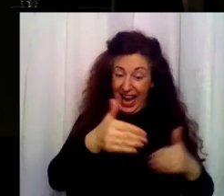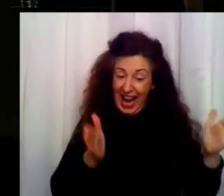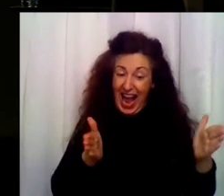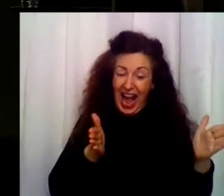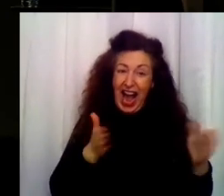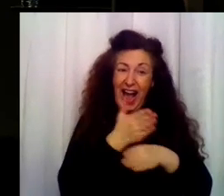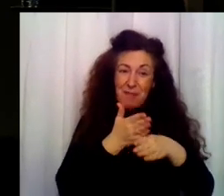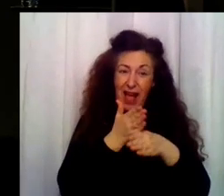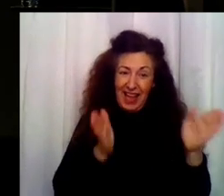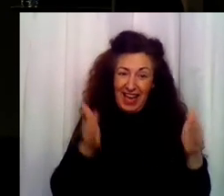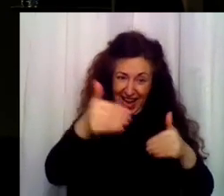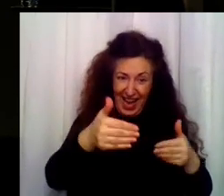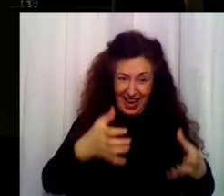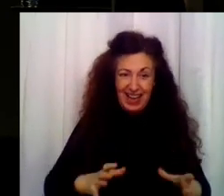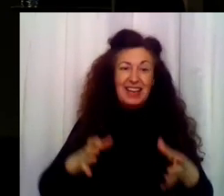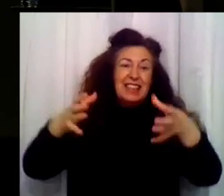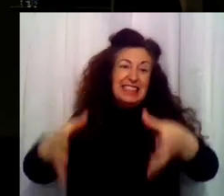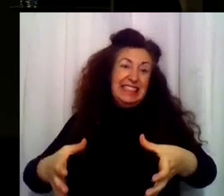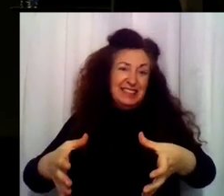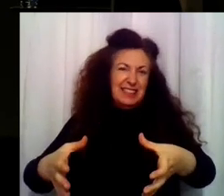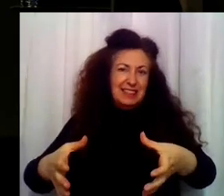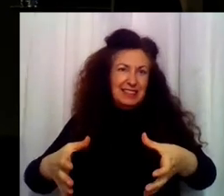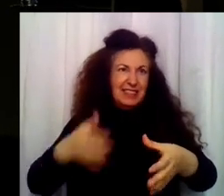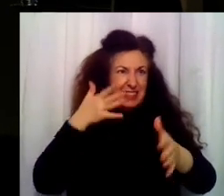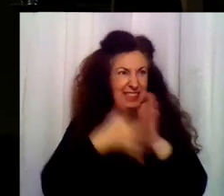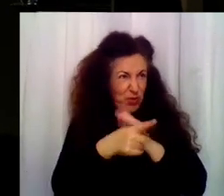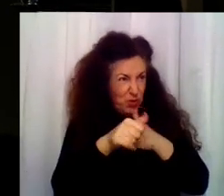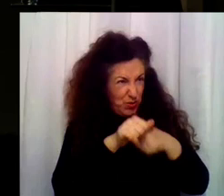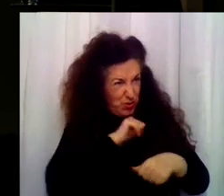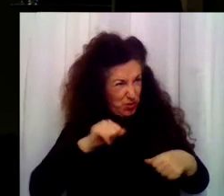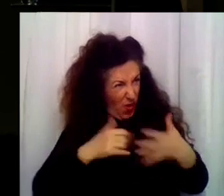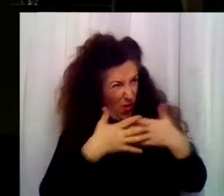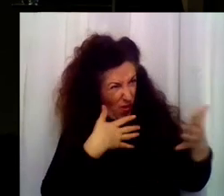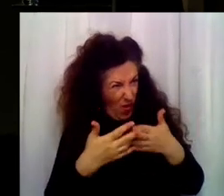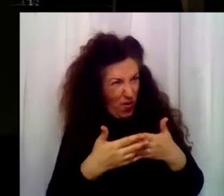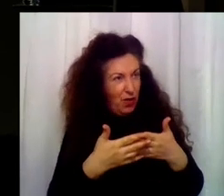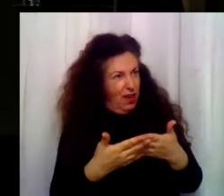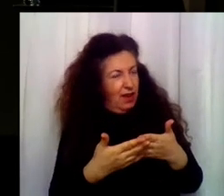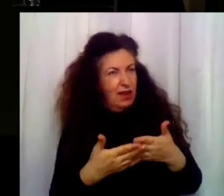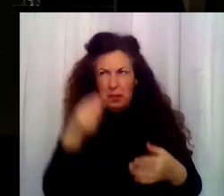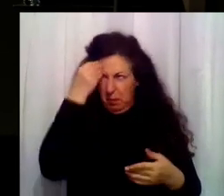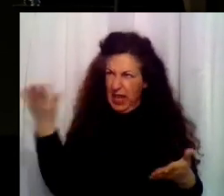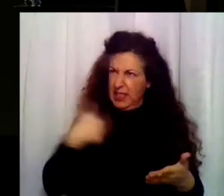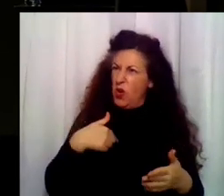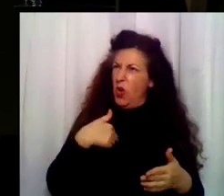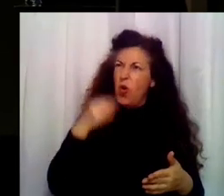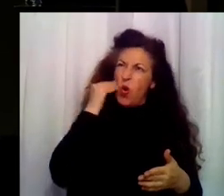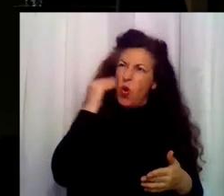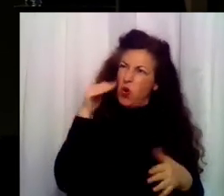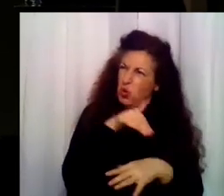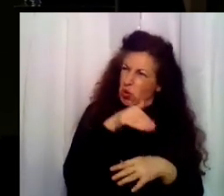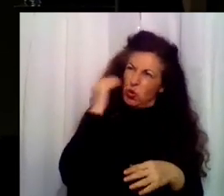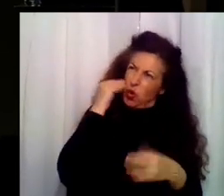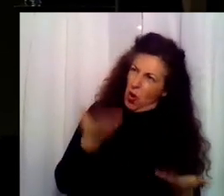Sí, es que no sé a tu edad qué se puede hacer de madera. ¿Y la has hecho tú solo? Tu madre siempre pensando que soy subnormal. Pues no, me han ayudado.